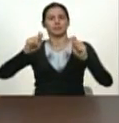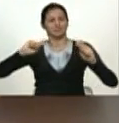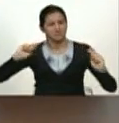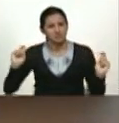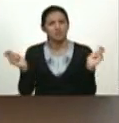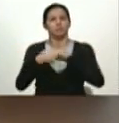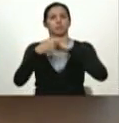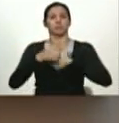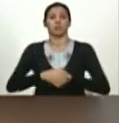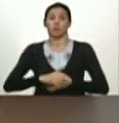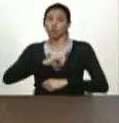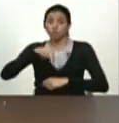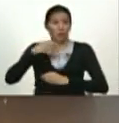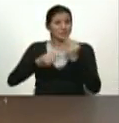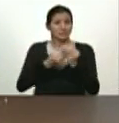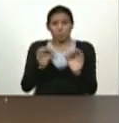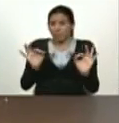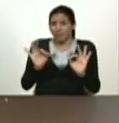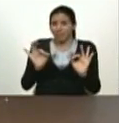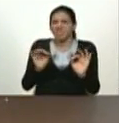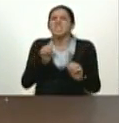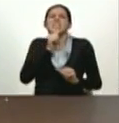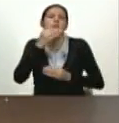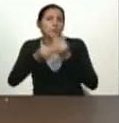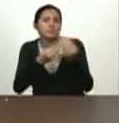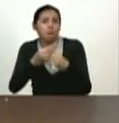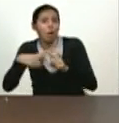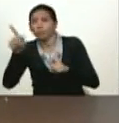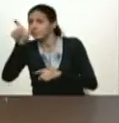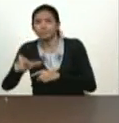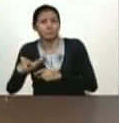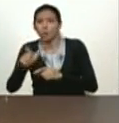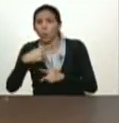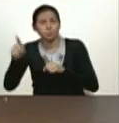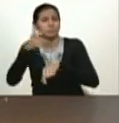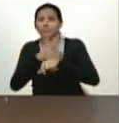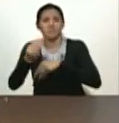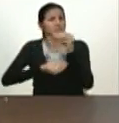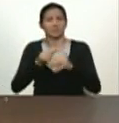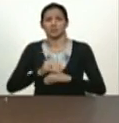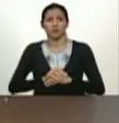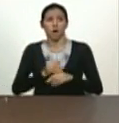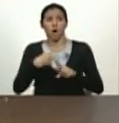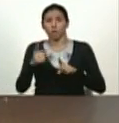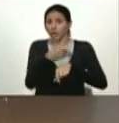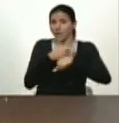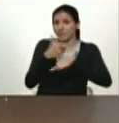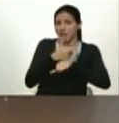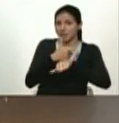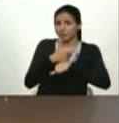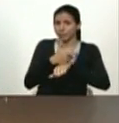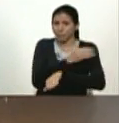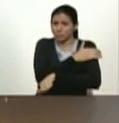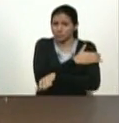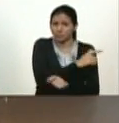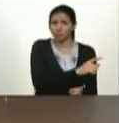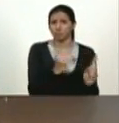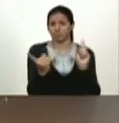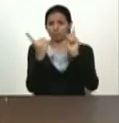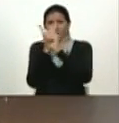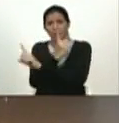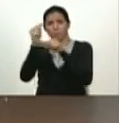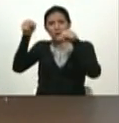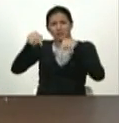si aquí en esta silla se sentara un oligarca señor adecoburgués lo que vendrían es con el paquete del Fondo Monetario Internacional